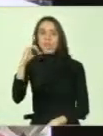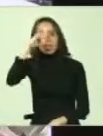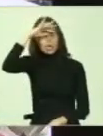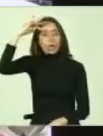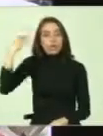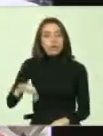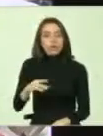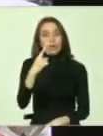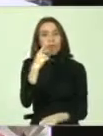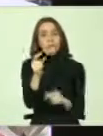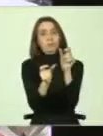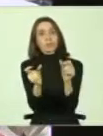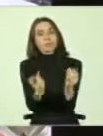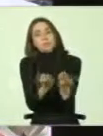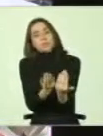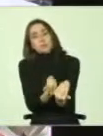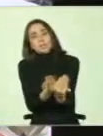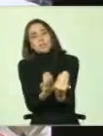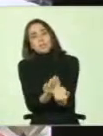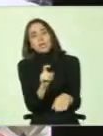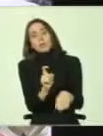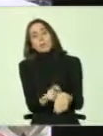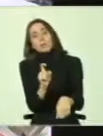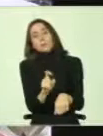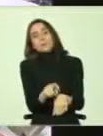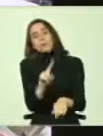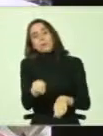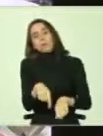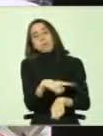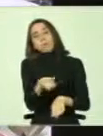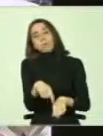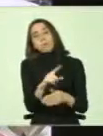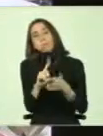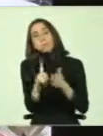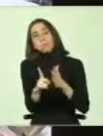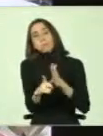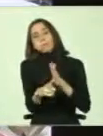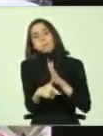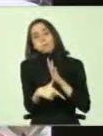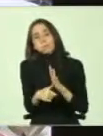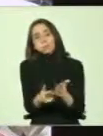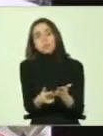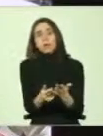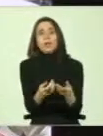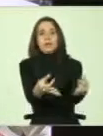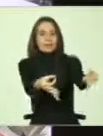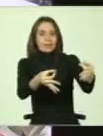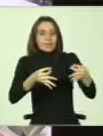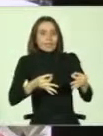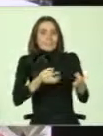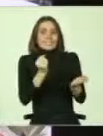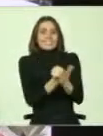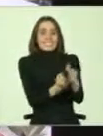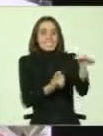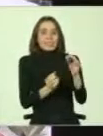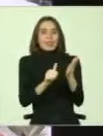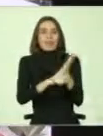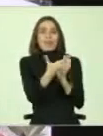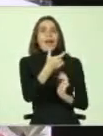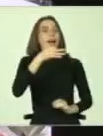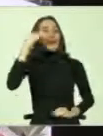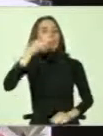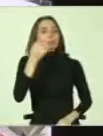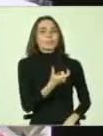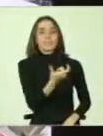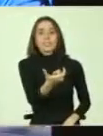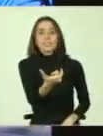Ustedes ven que siguen esperando una gran cantidad de tiempo, gigante, para poder tener su certificado, su credencial, y es un tema que tenemos que